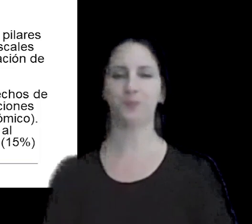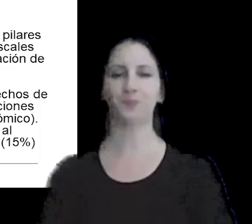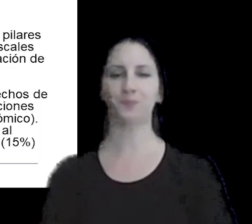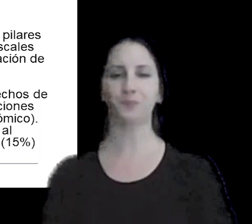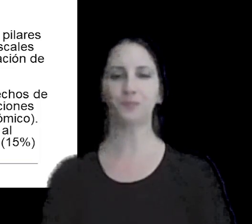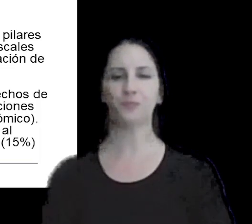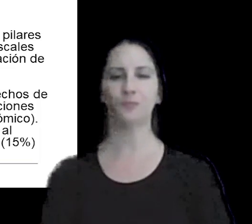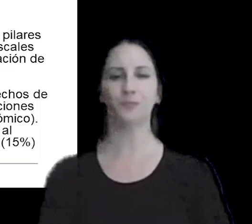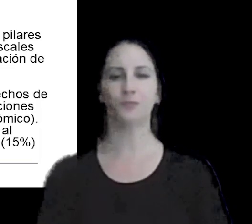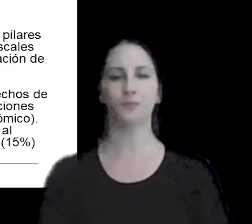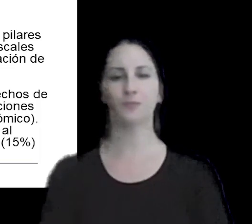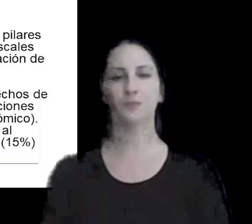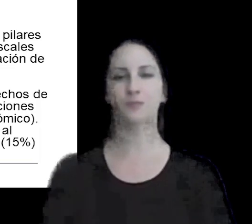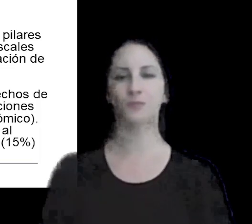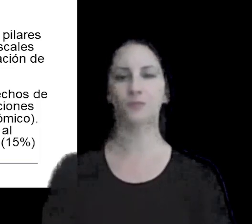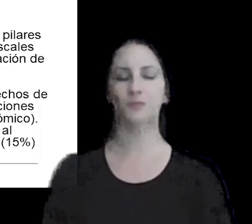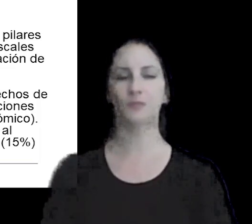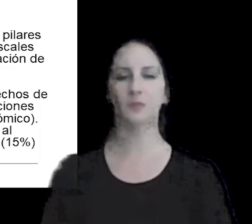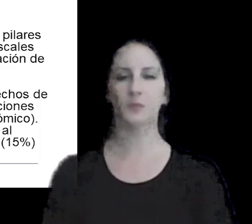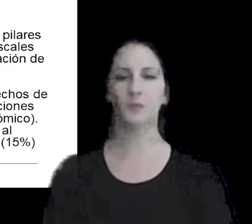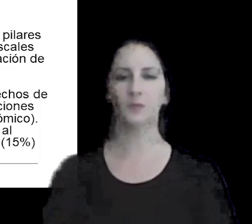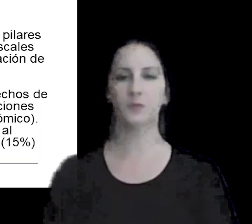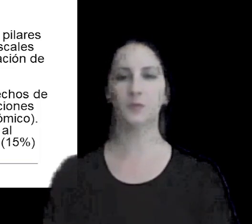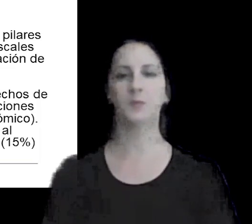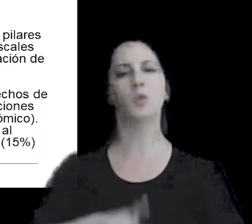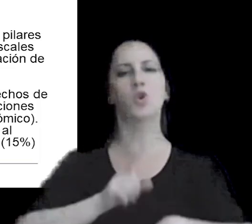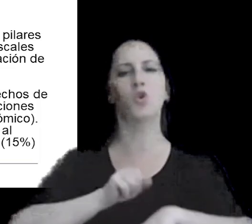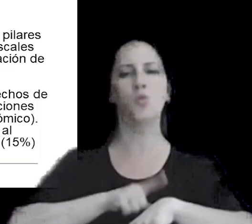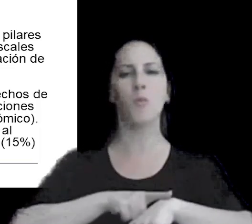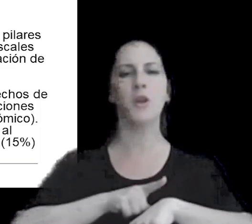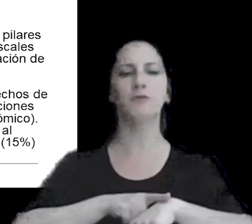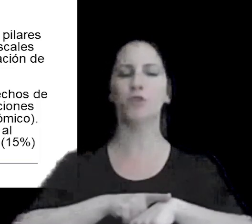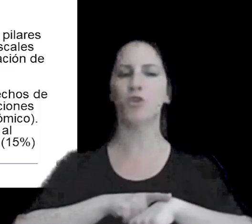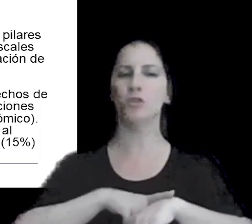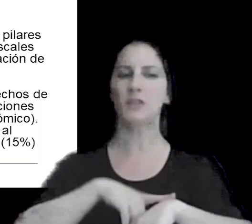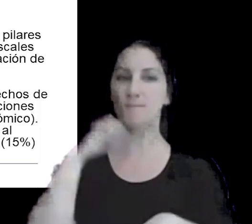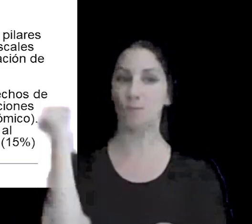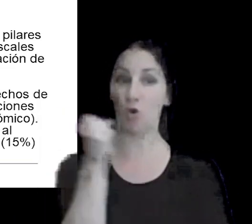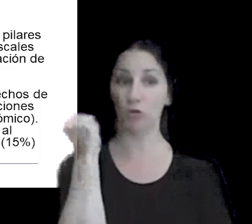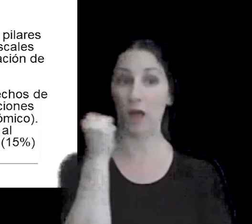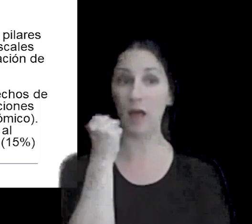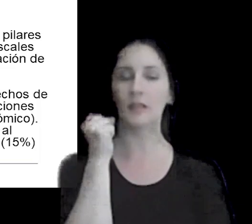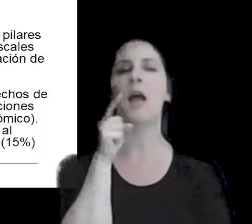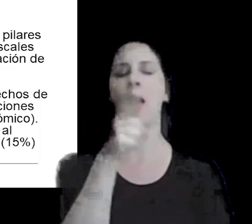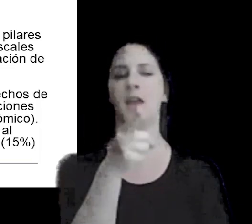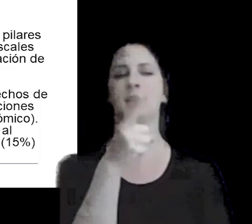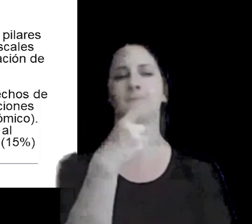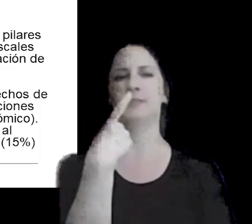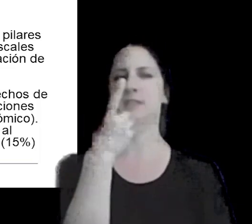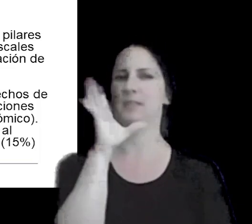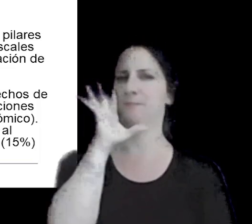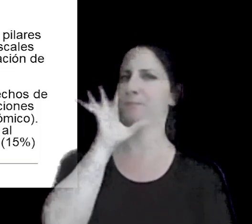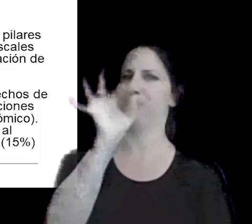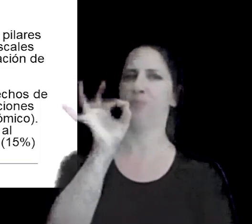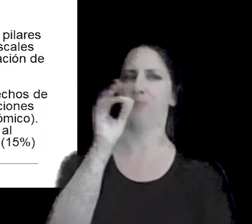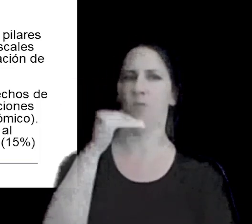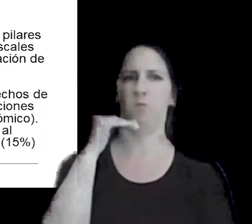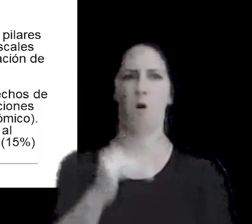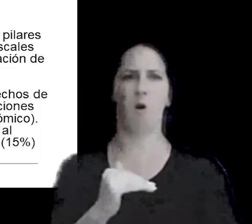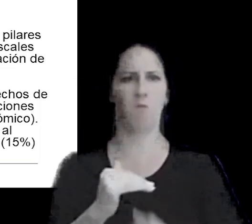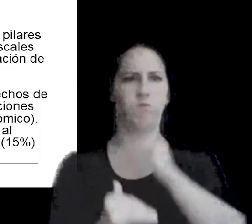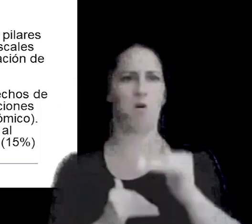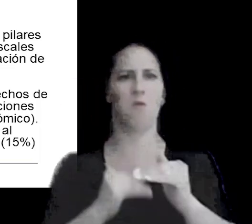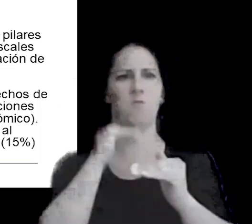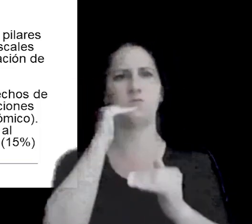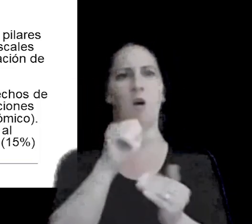como momento relevante a partir del cual se verificó un crecimiento significativo